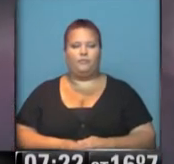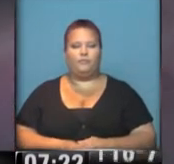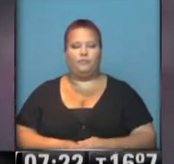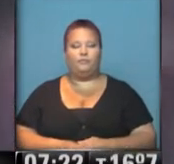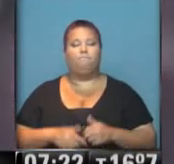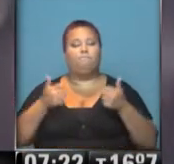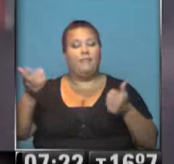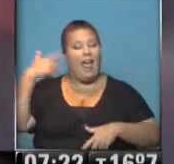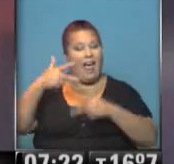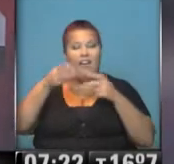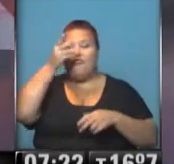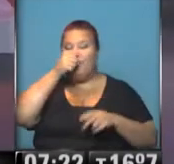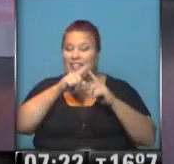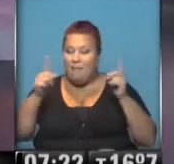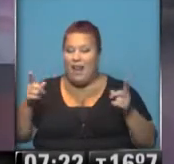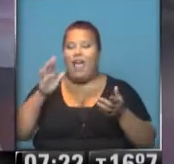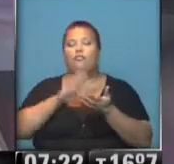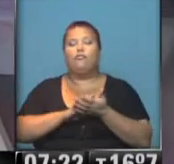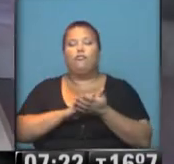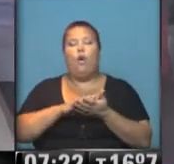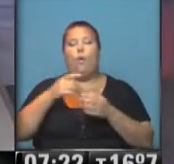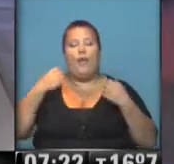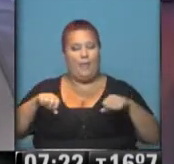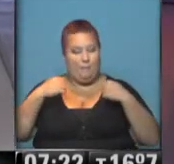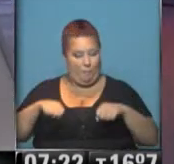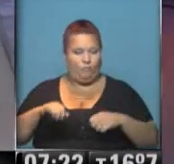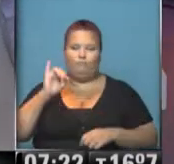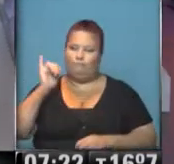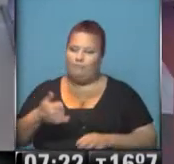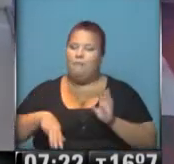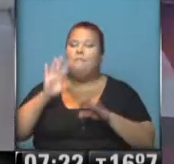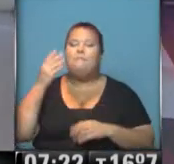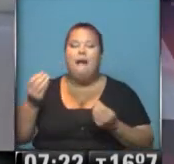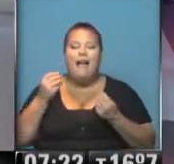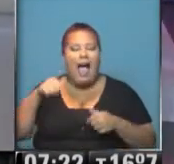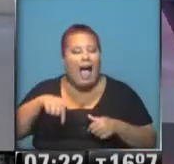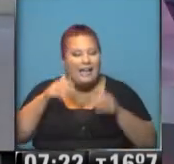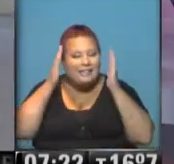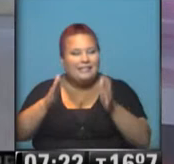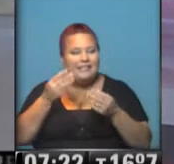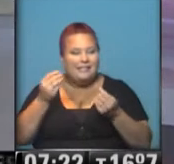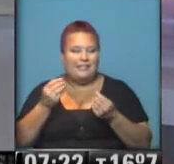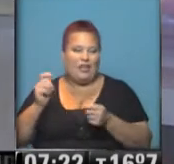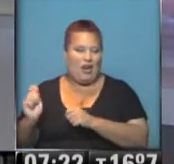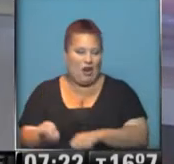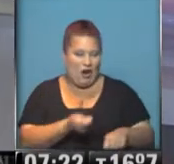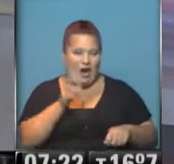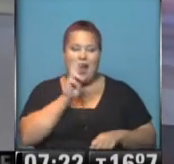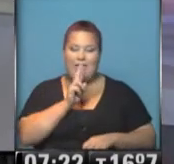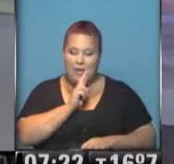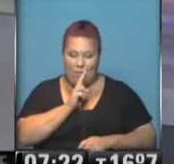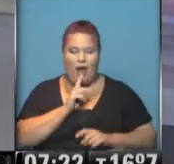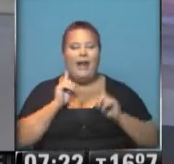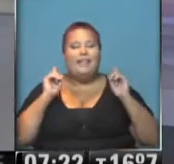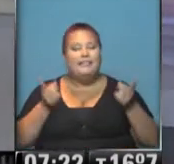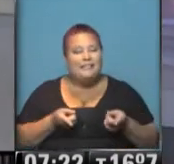Bien, y decíamos fin de semana de definiciones en el deporte. Sí, en particular vamos a hablar ahora de hockey femenino. Y